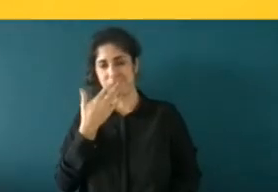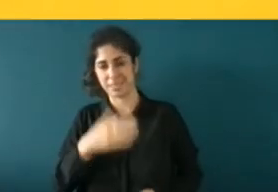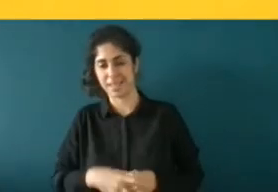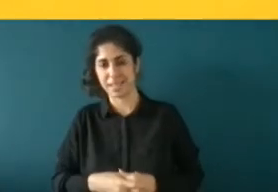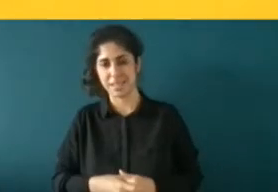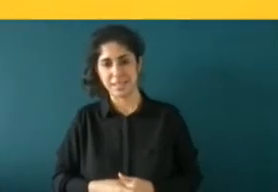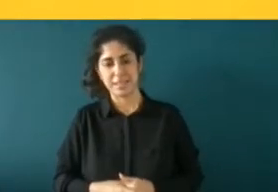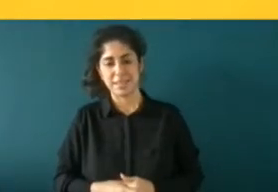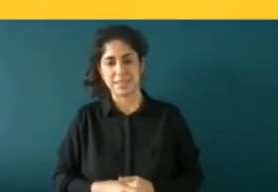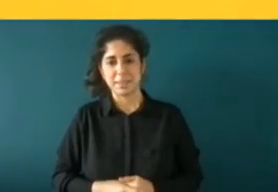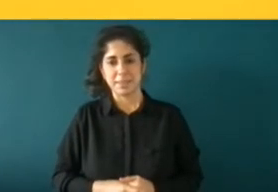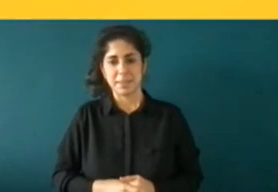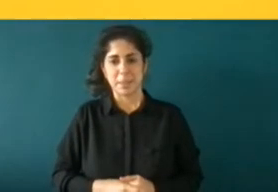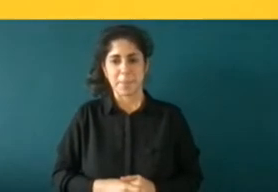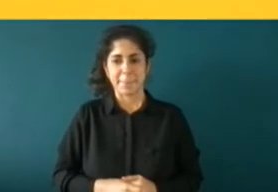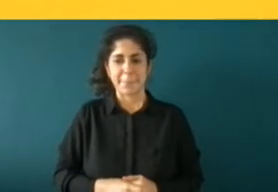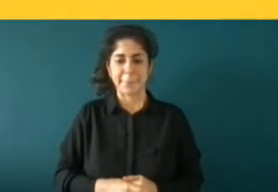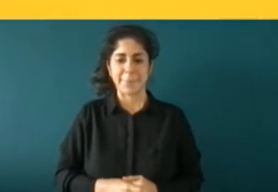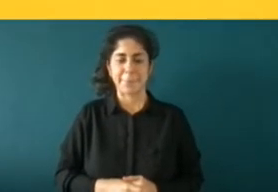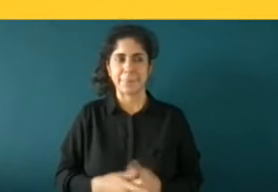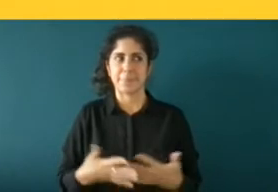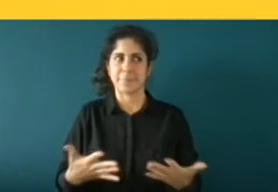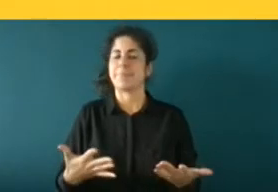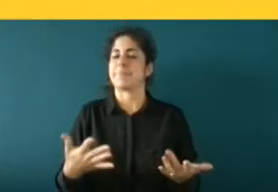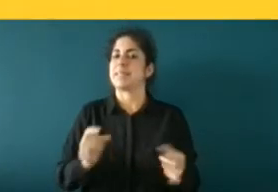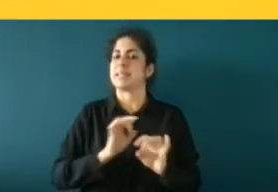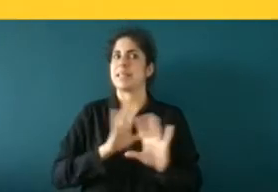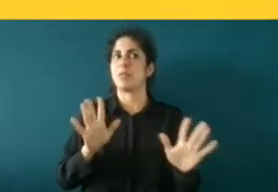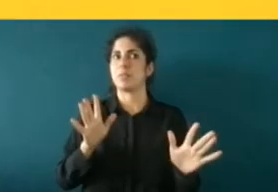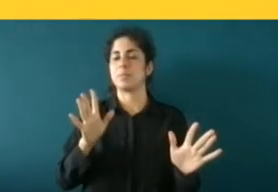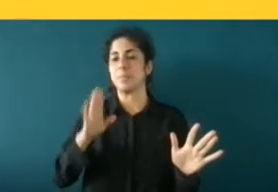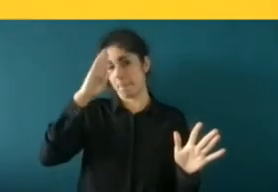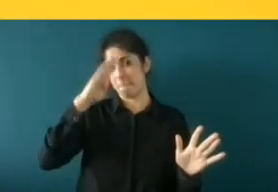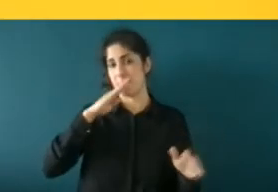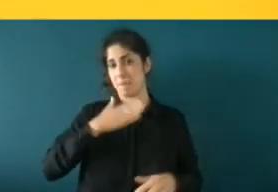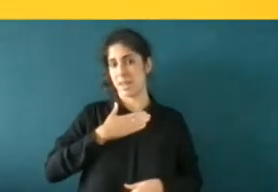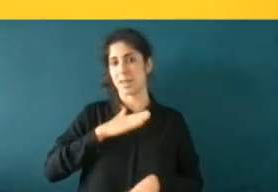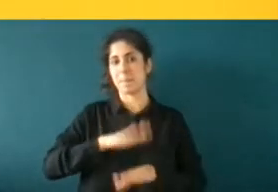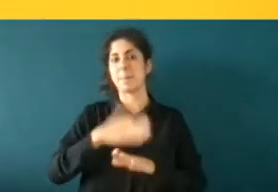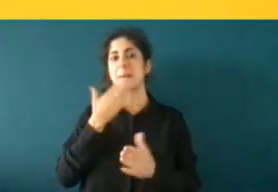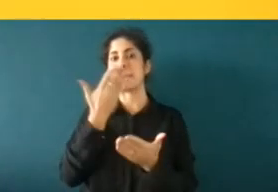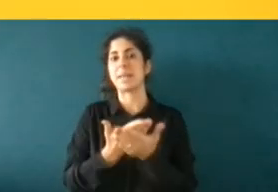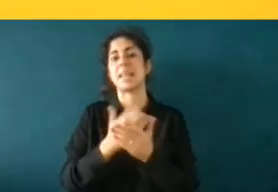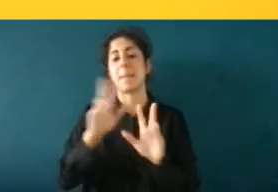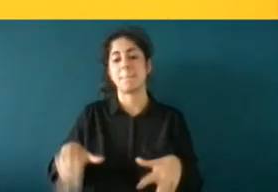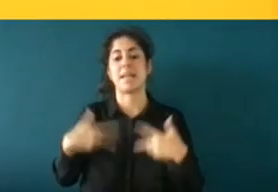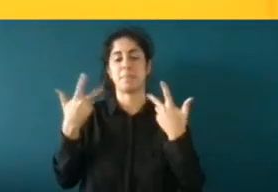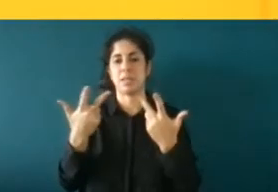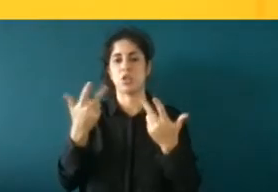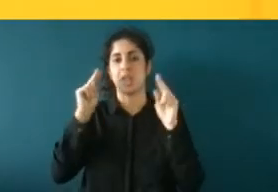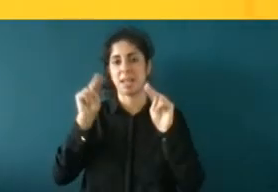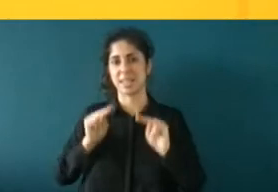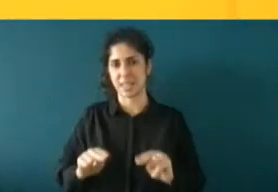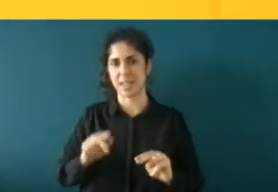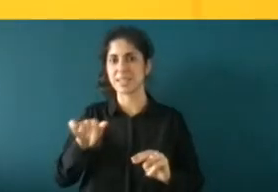que claro para poder mi padre tramitar su permiso de residencia tuvo que pasar por un examen